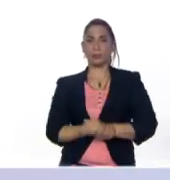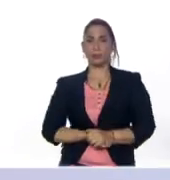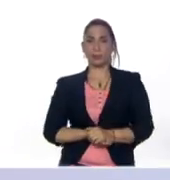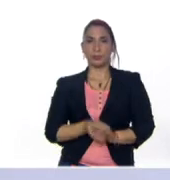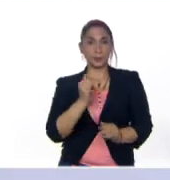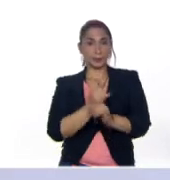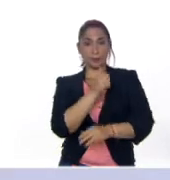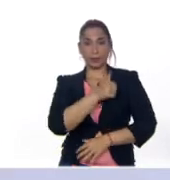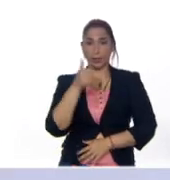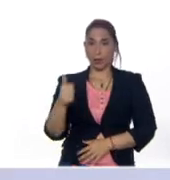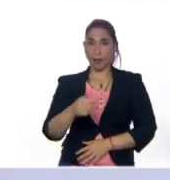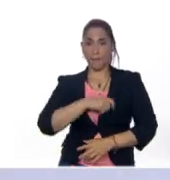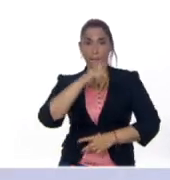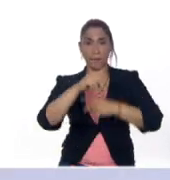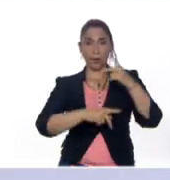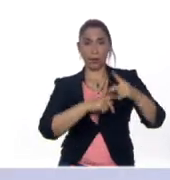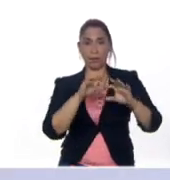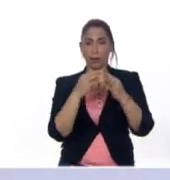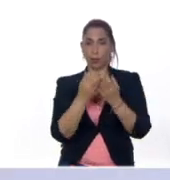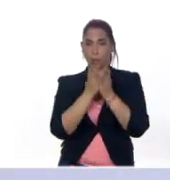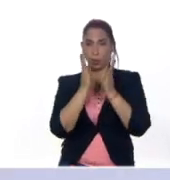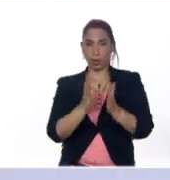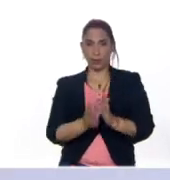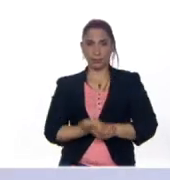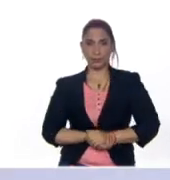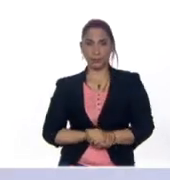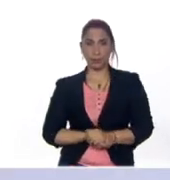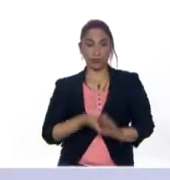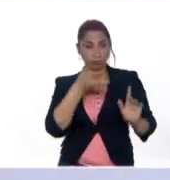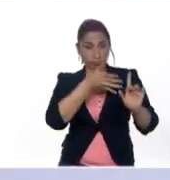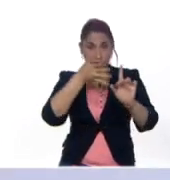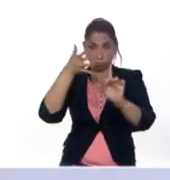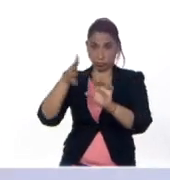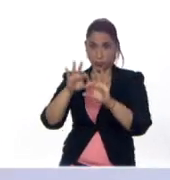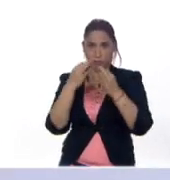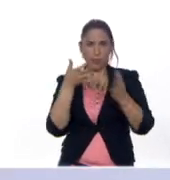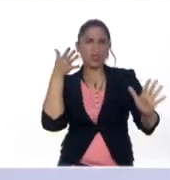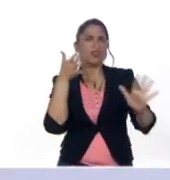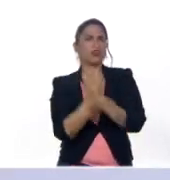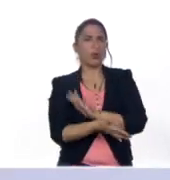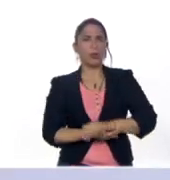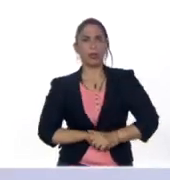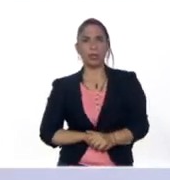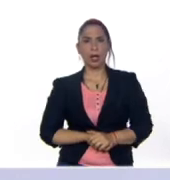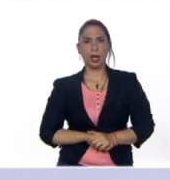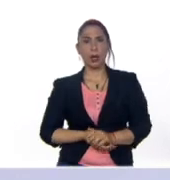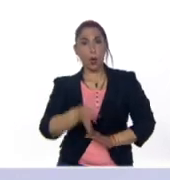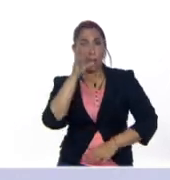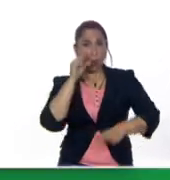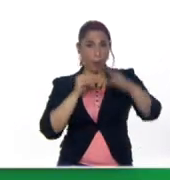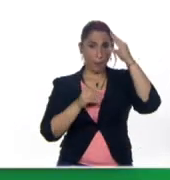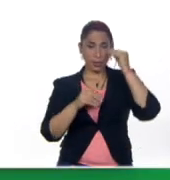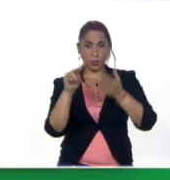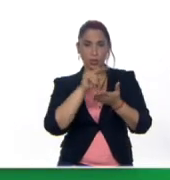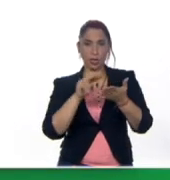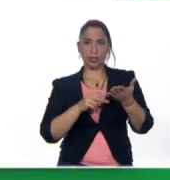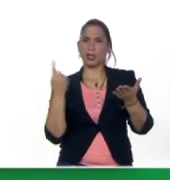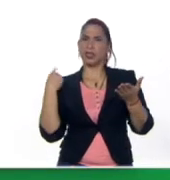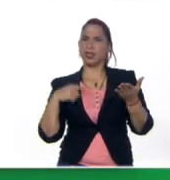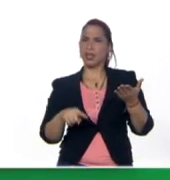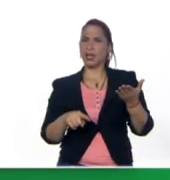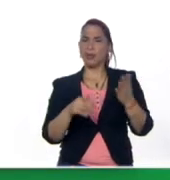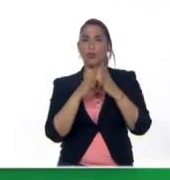Cada Familia en la Escuela. Dentro de las recomendaciones que les podemos dar a la familia en cuanto a lo que se refiere a comprensión lectora tenemos todo